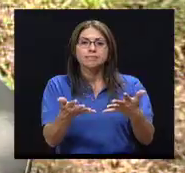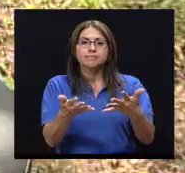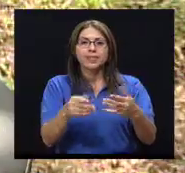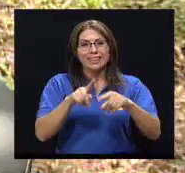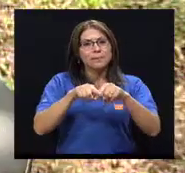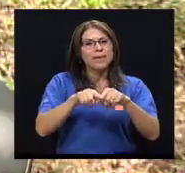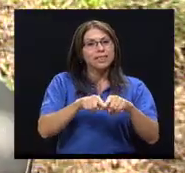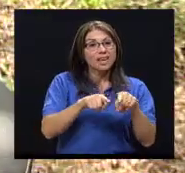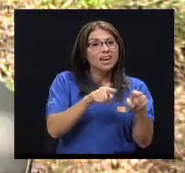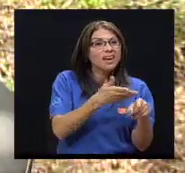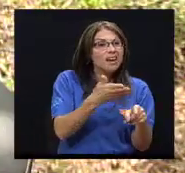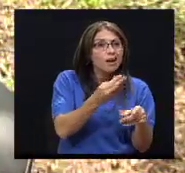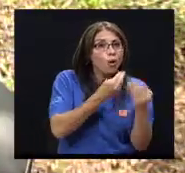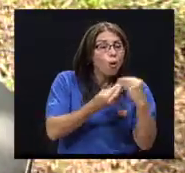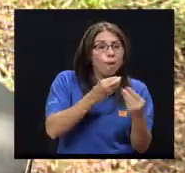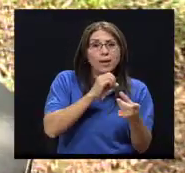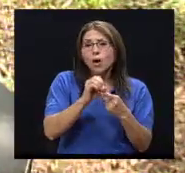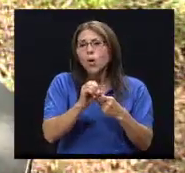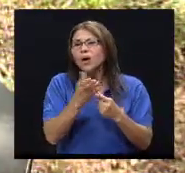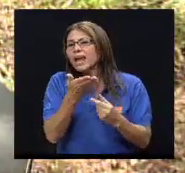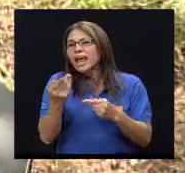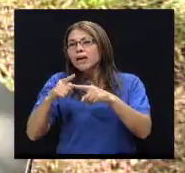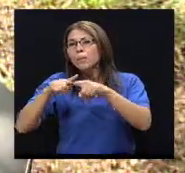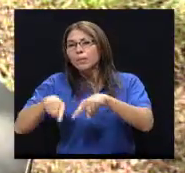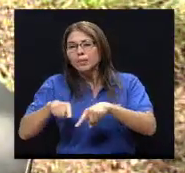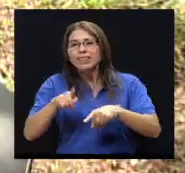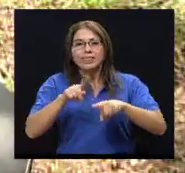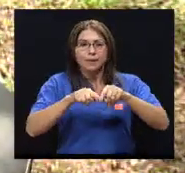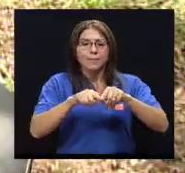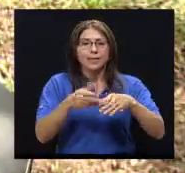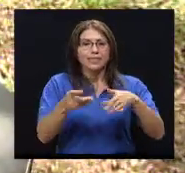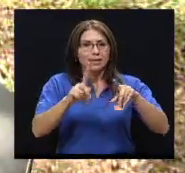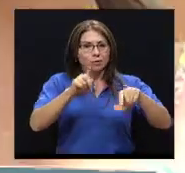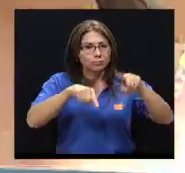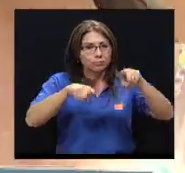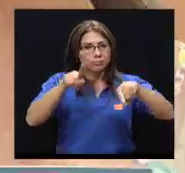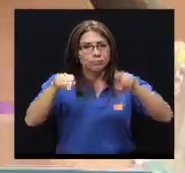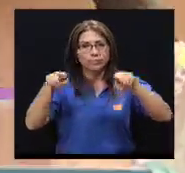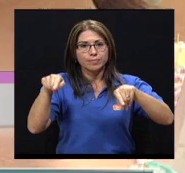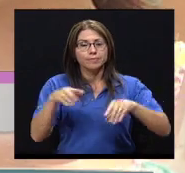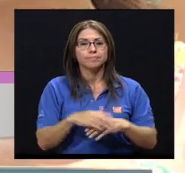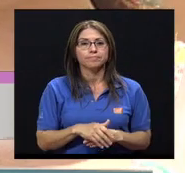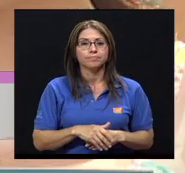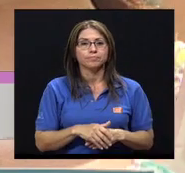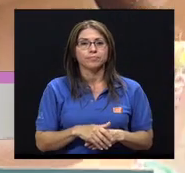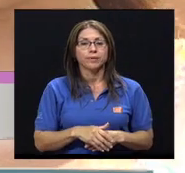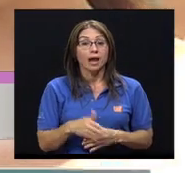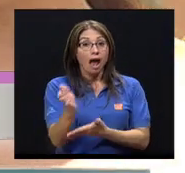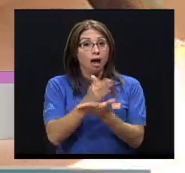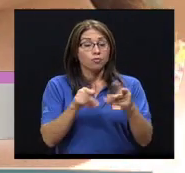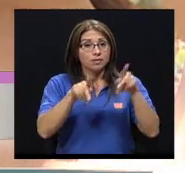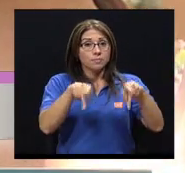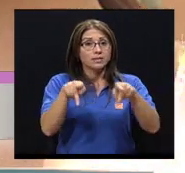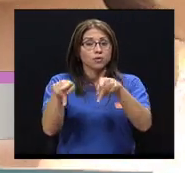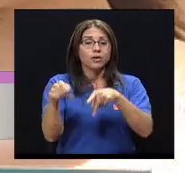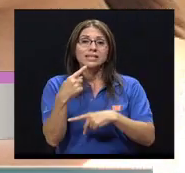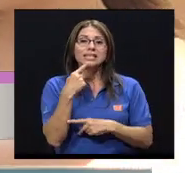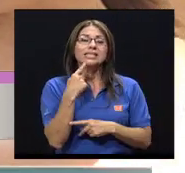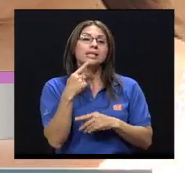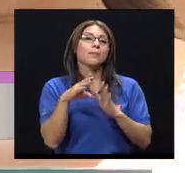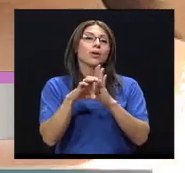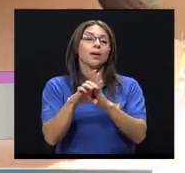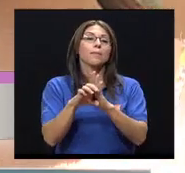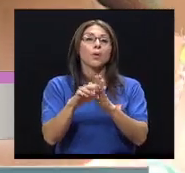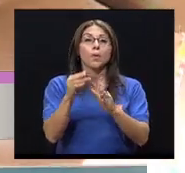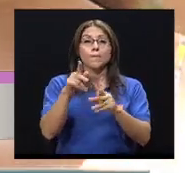que elimina o lo que todavía incluye dentro de la alimentación. Para retomar, y porque hay personas que dicen en